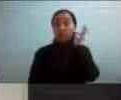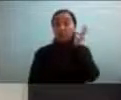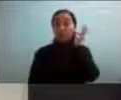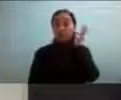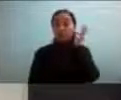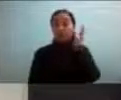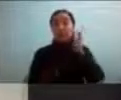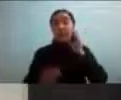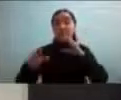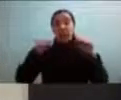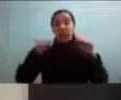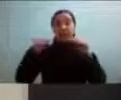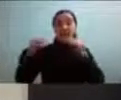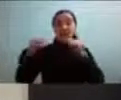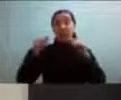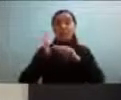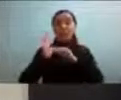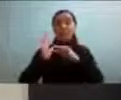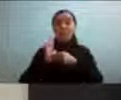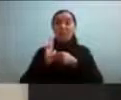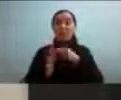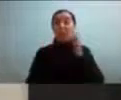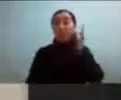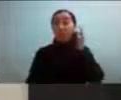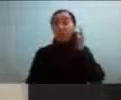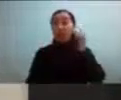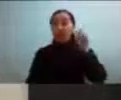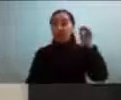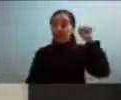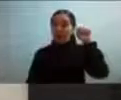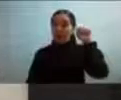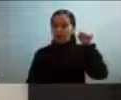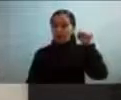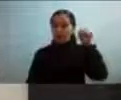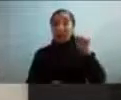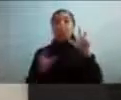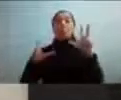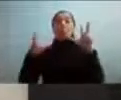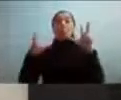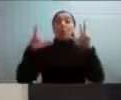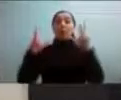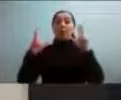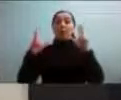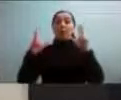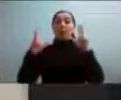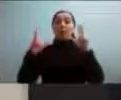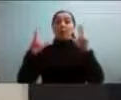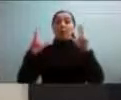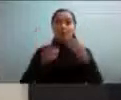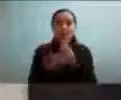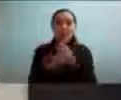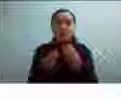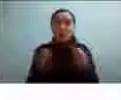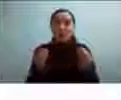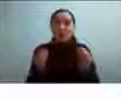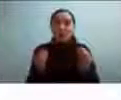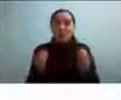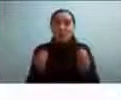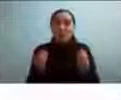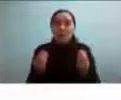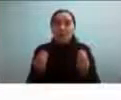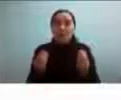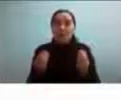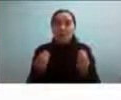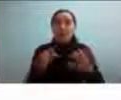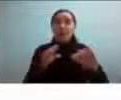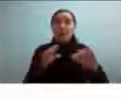autista y que tuvo un gran impacto llegó a mucha gente y en ese momento empezamos a recibir muchos mensajes